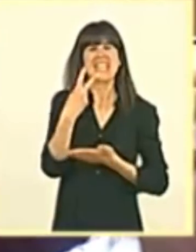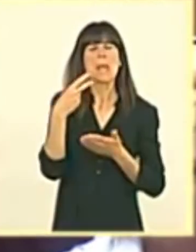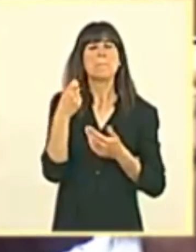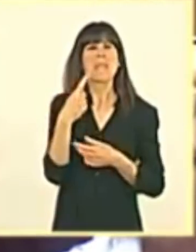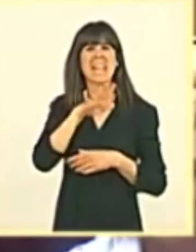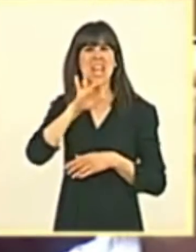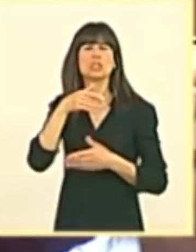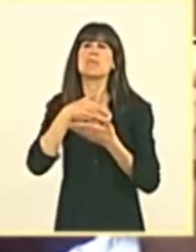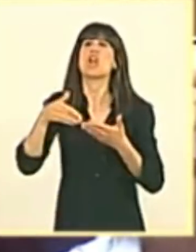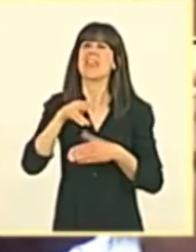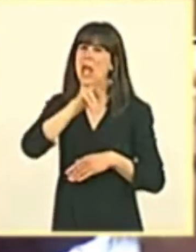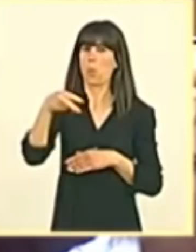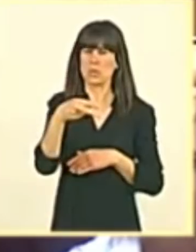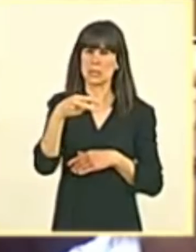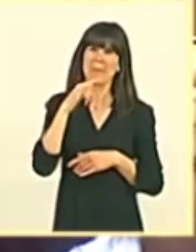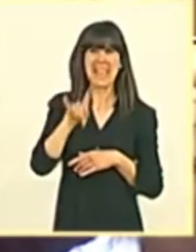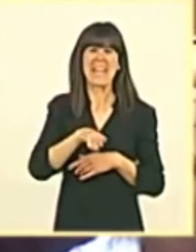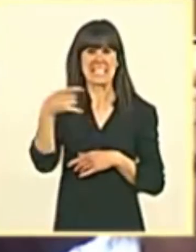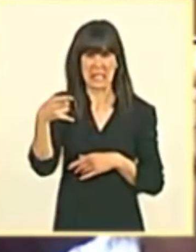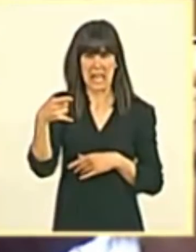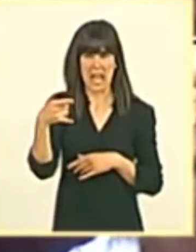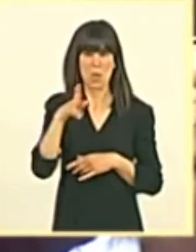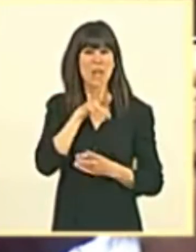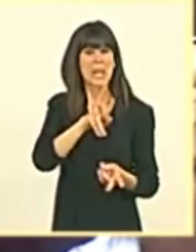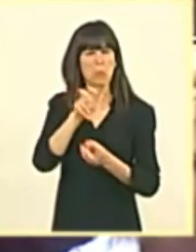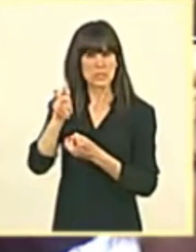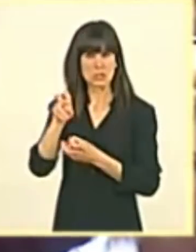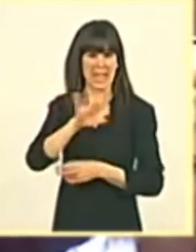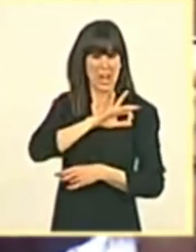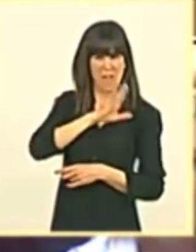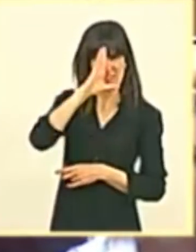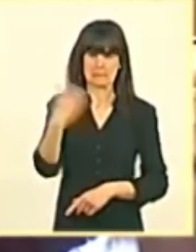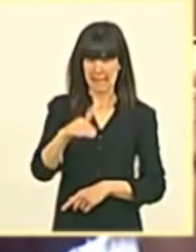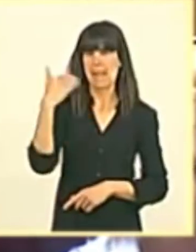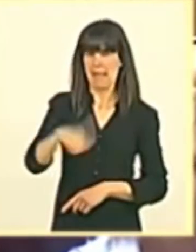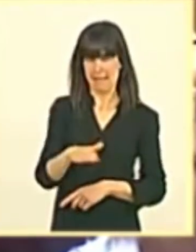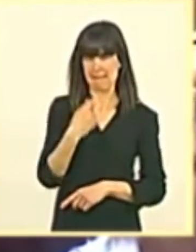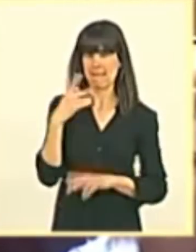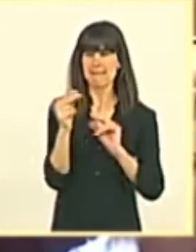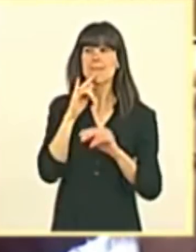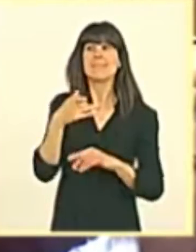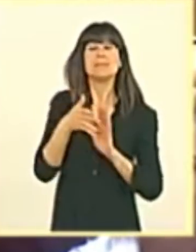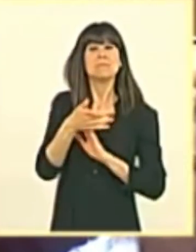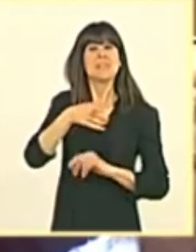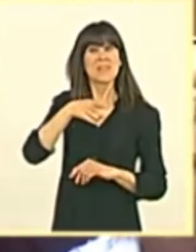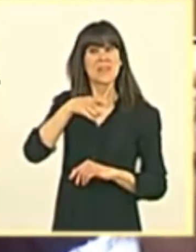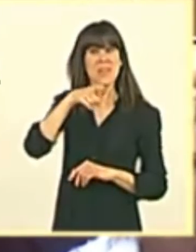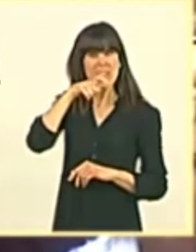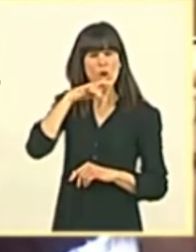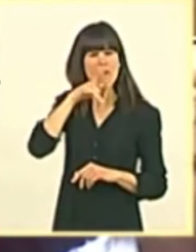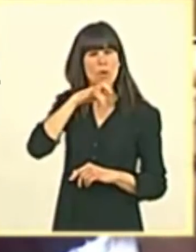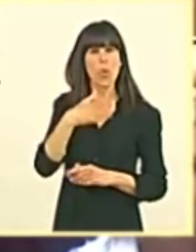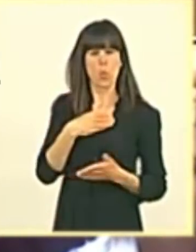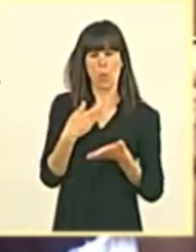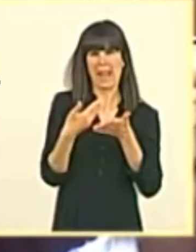de euros extra por impuestos solo en enero y febrero. El señor Feijóo le ha remitido un